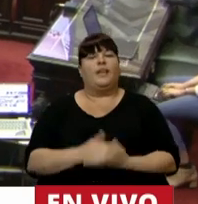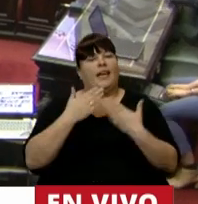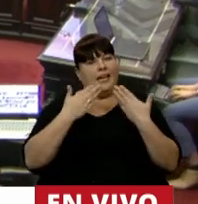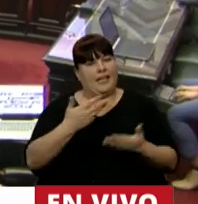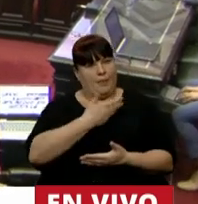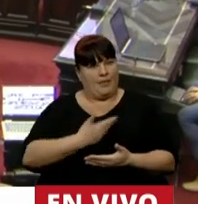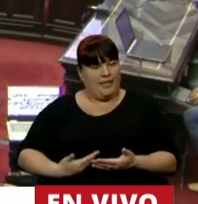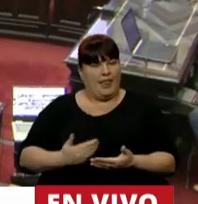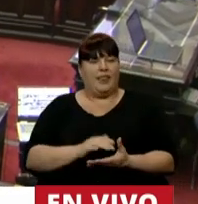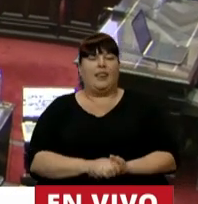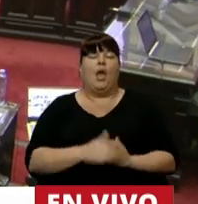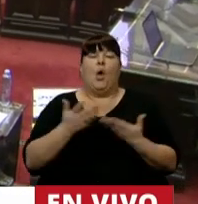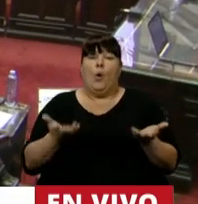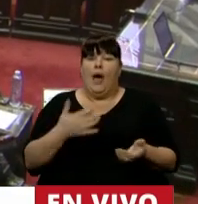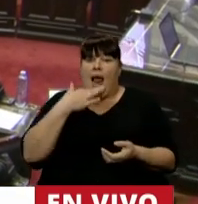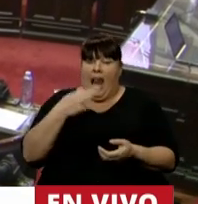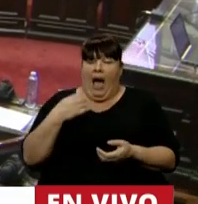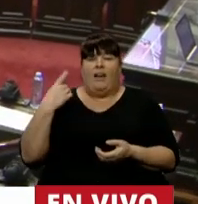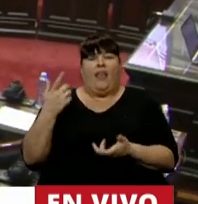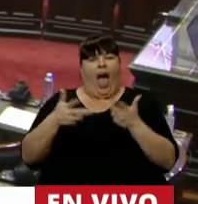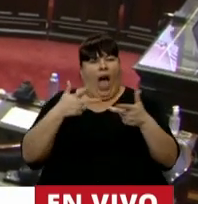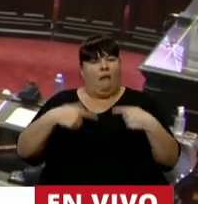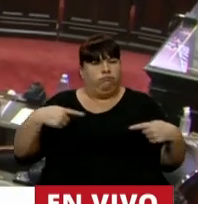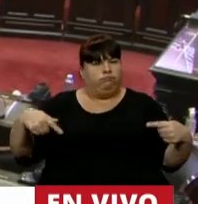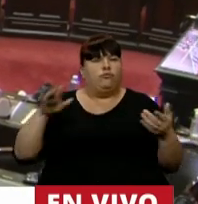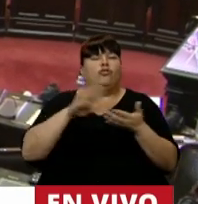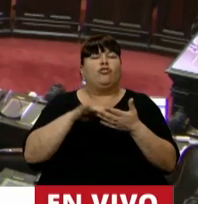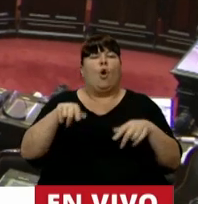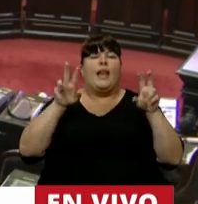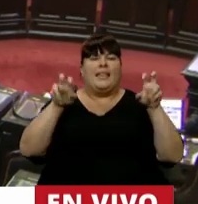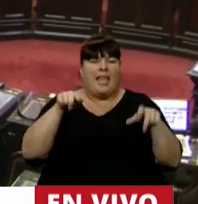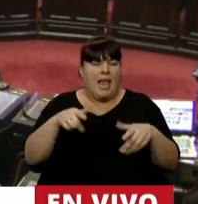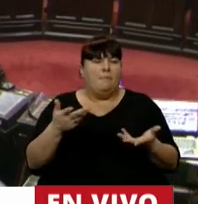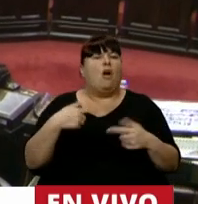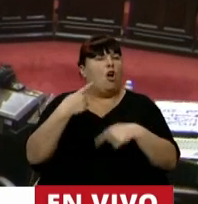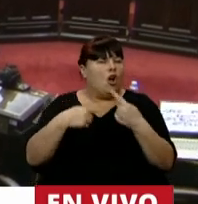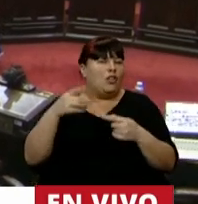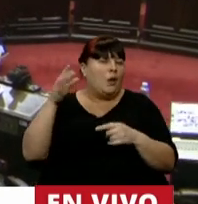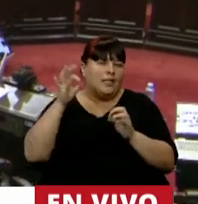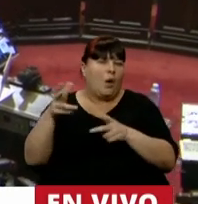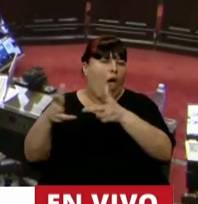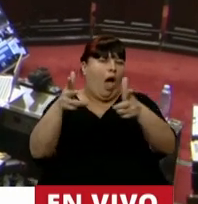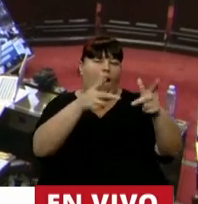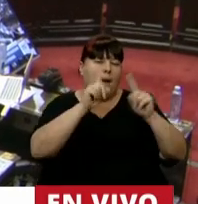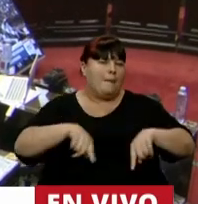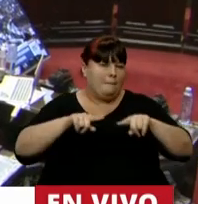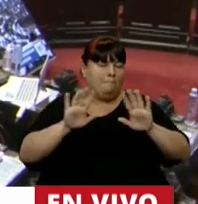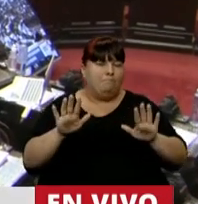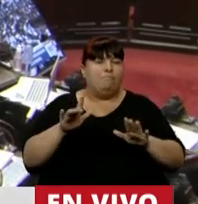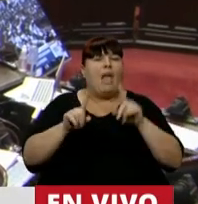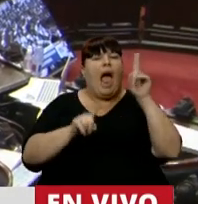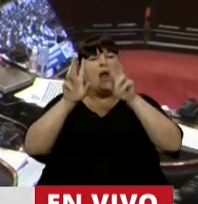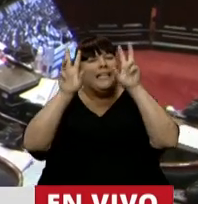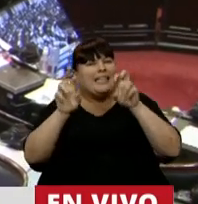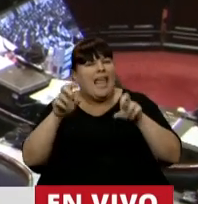Gracias, señor Presidente. Bueno, la verdad se ha dicho bastante sobre este tema y vamos a seguir escuchando. Así que en